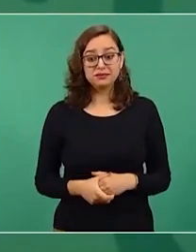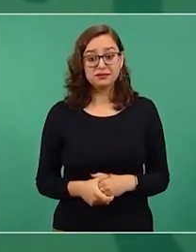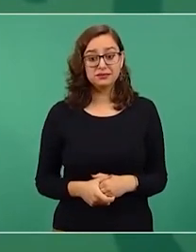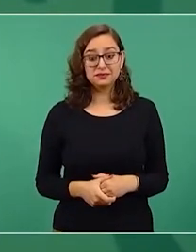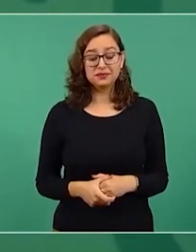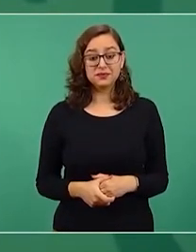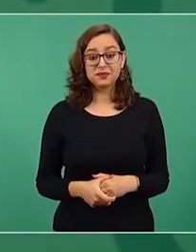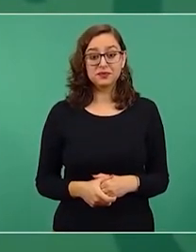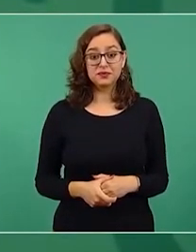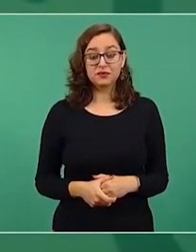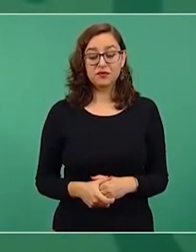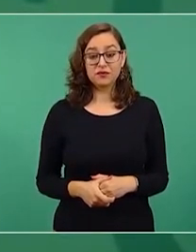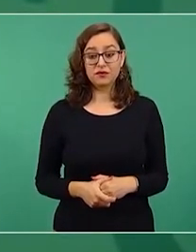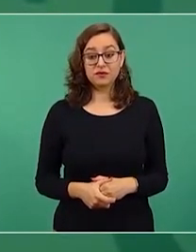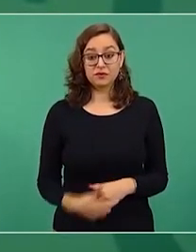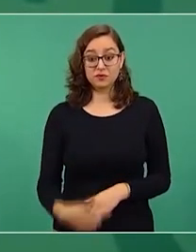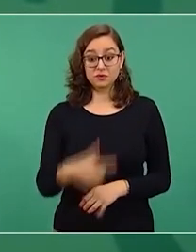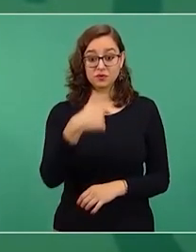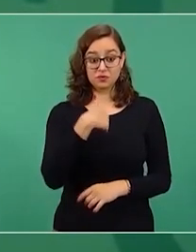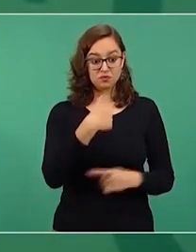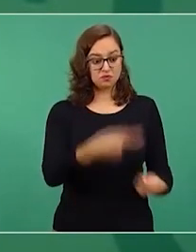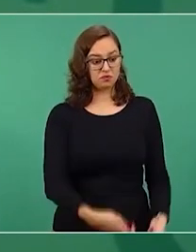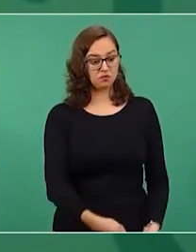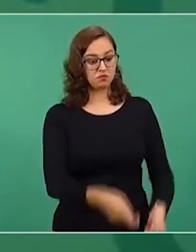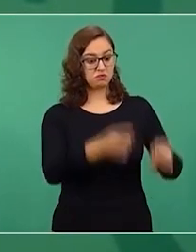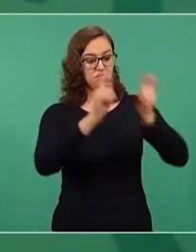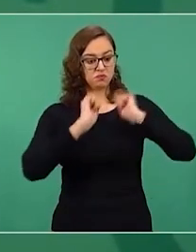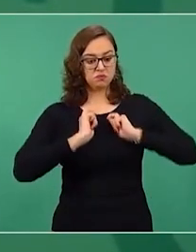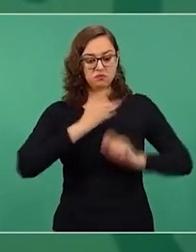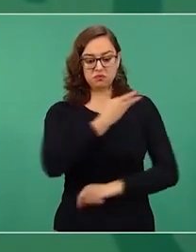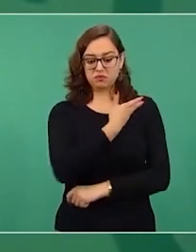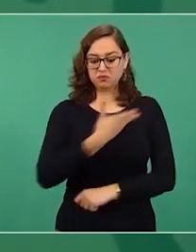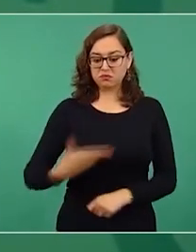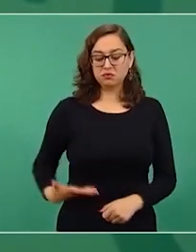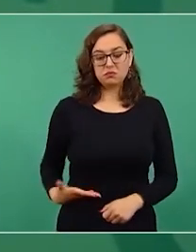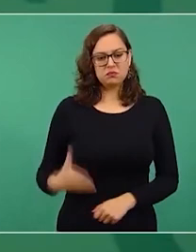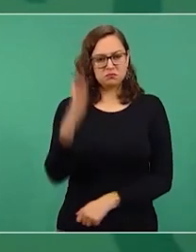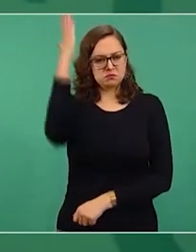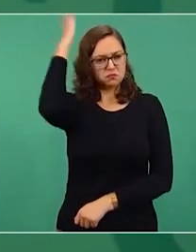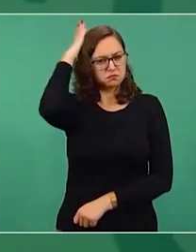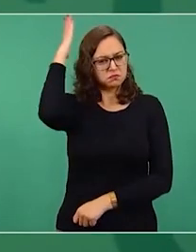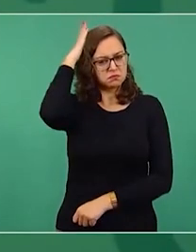Yo llegué aquí para encabezar una transformación,